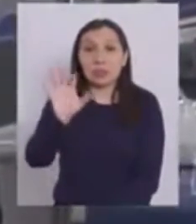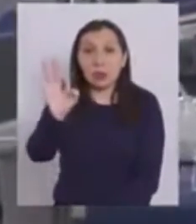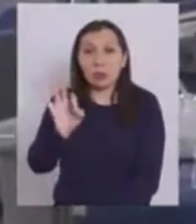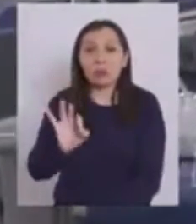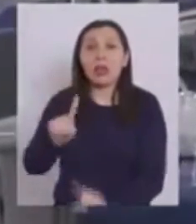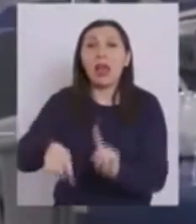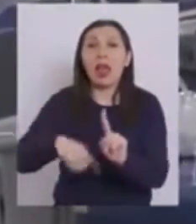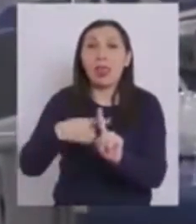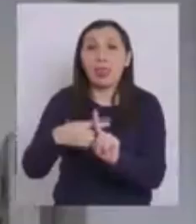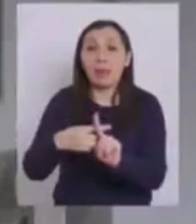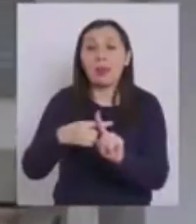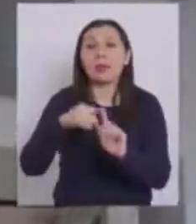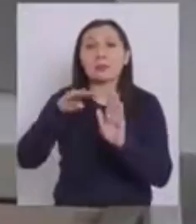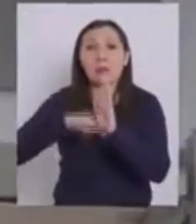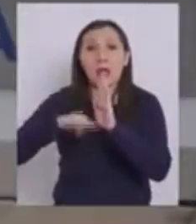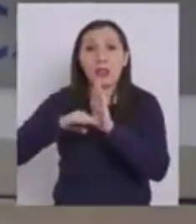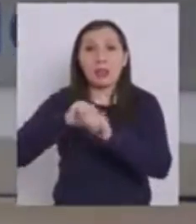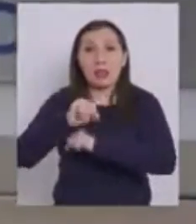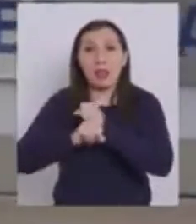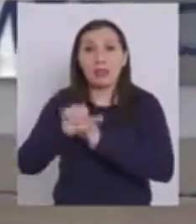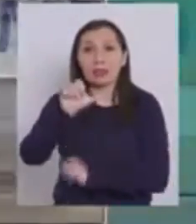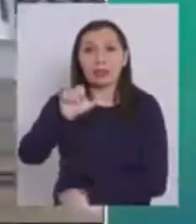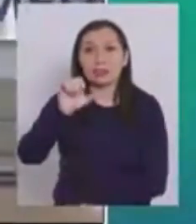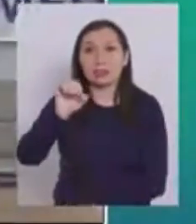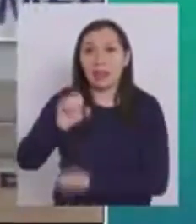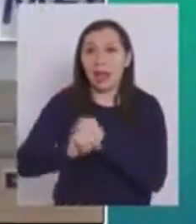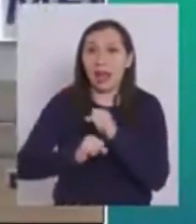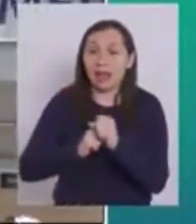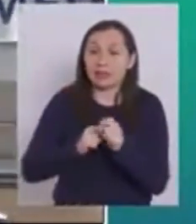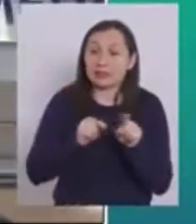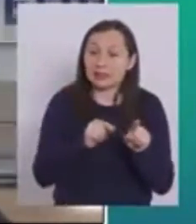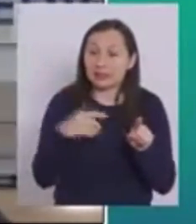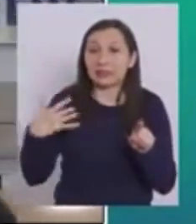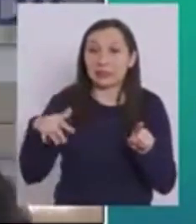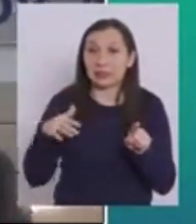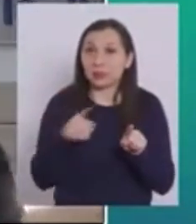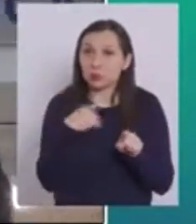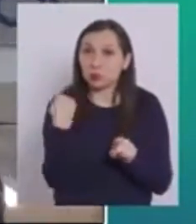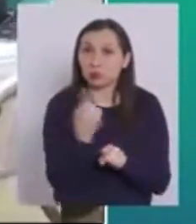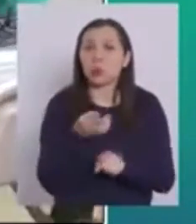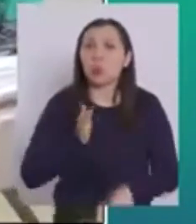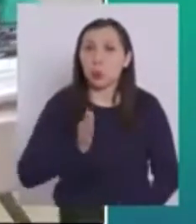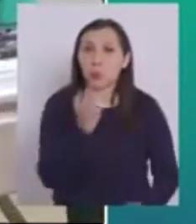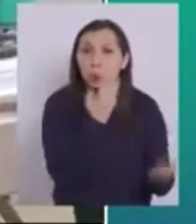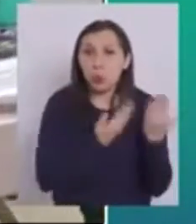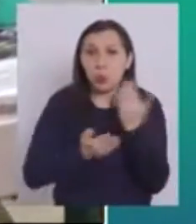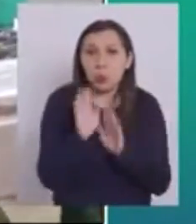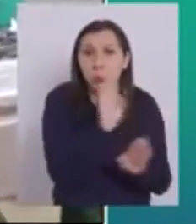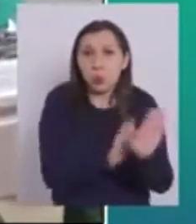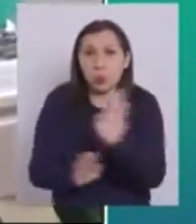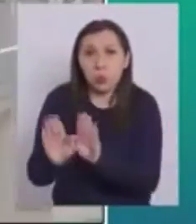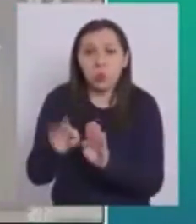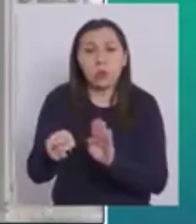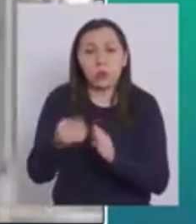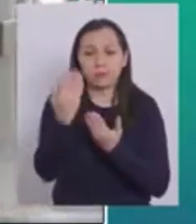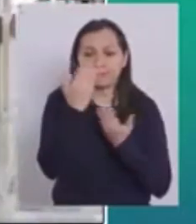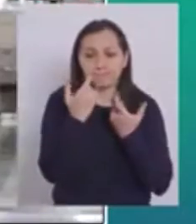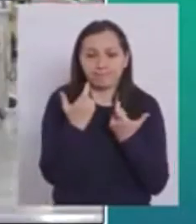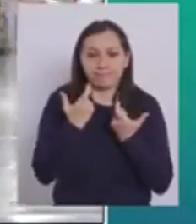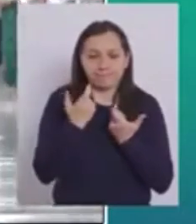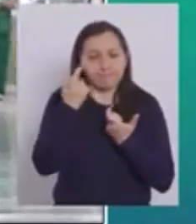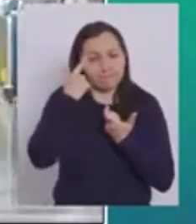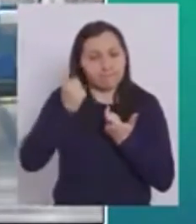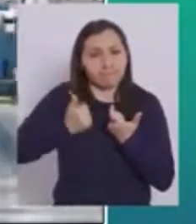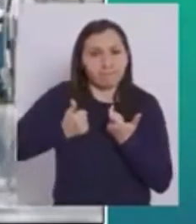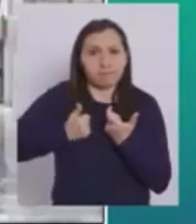65% tiene menores de 60 años Y por lo tanto es fundamental que nos sigamos cuidando Y sigamos manteniendo estas medidas de